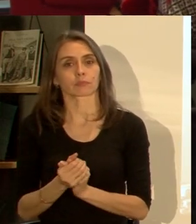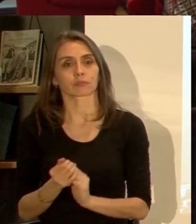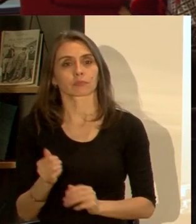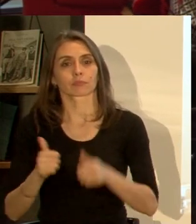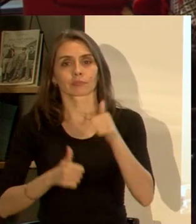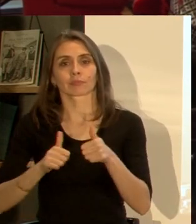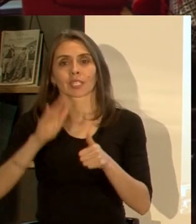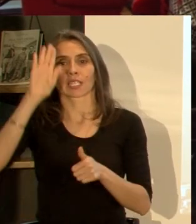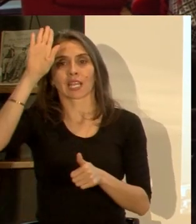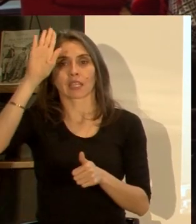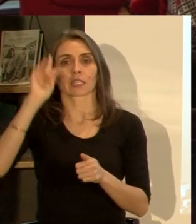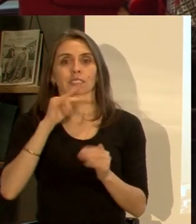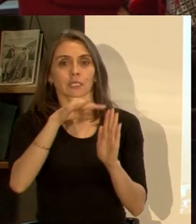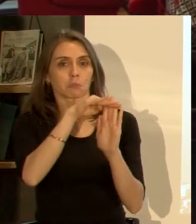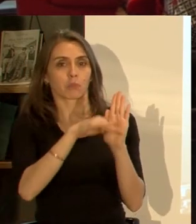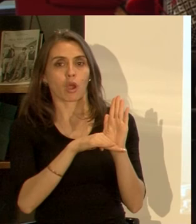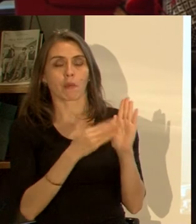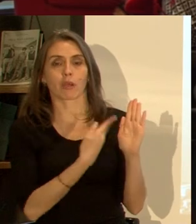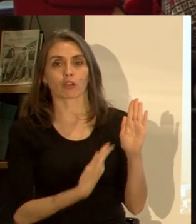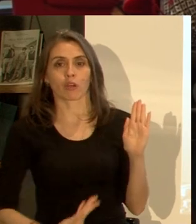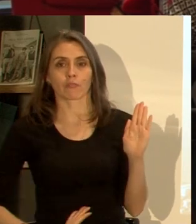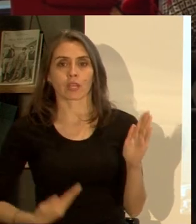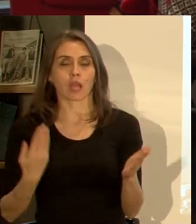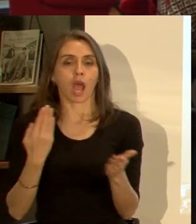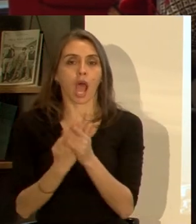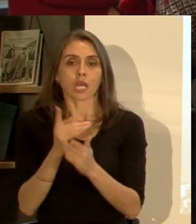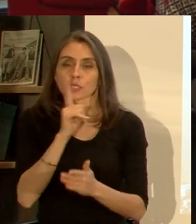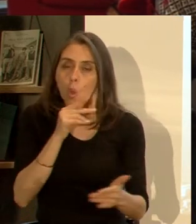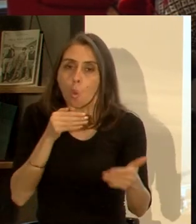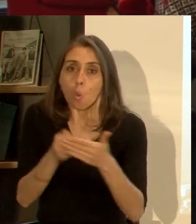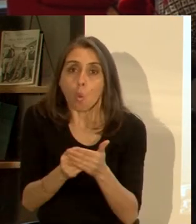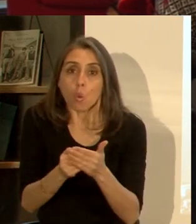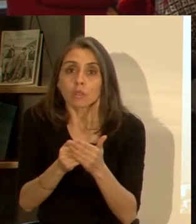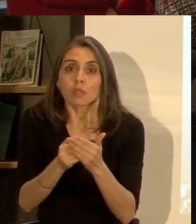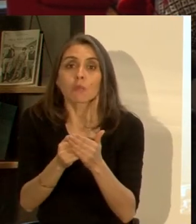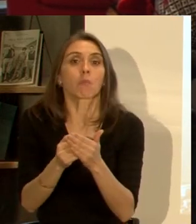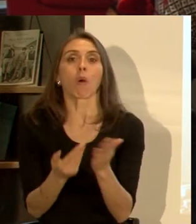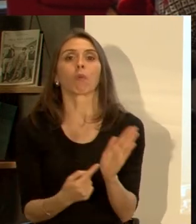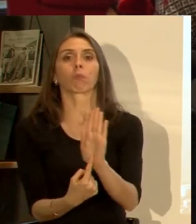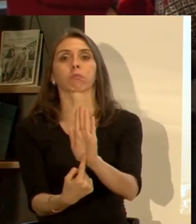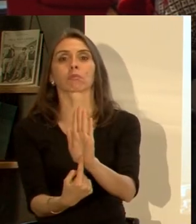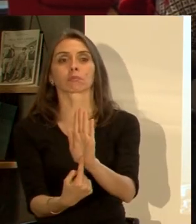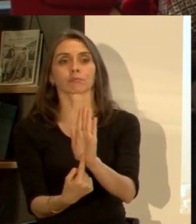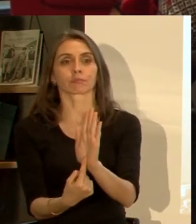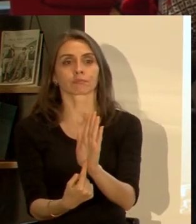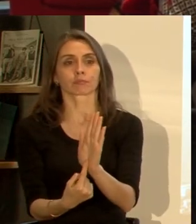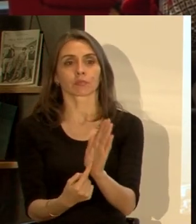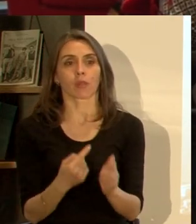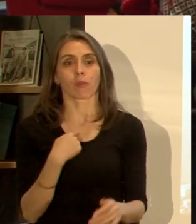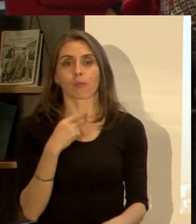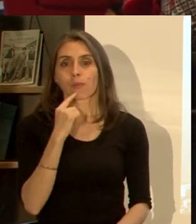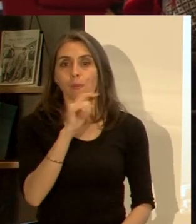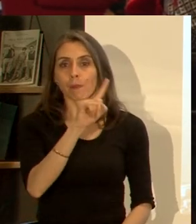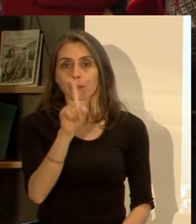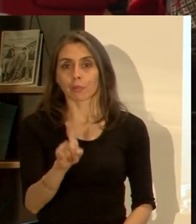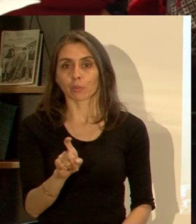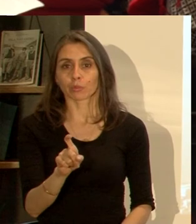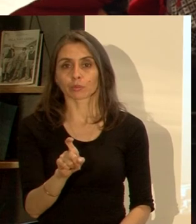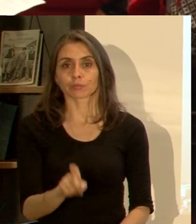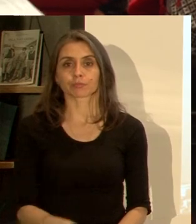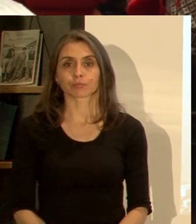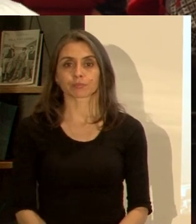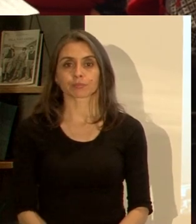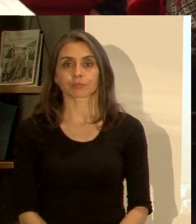candidaturas sin programas de gobierno hasta el final entonces me pregunto mi pregunta